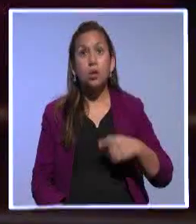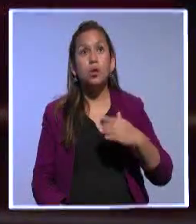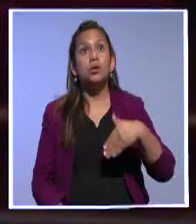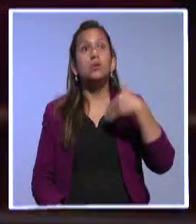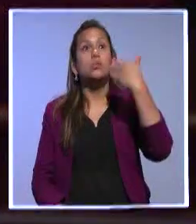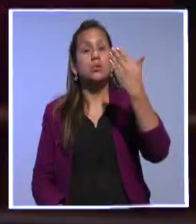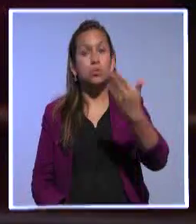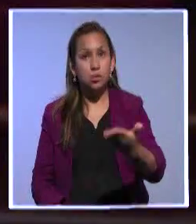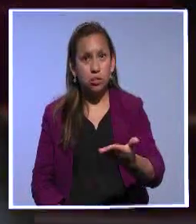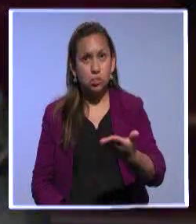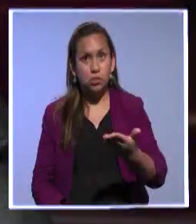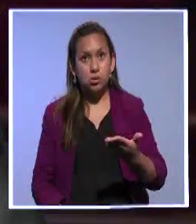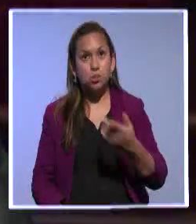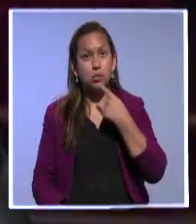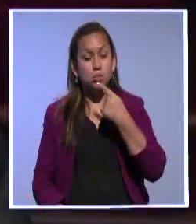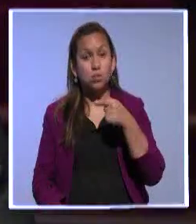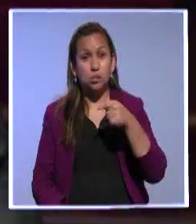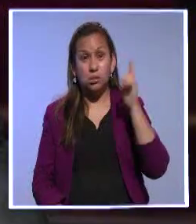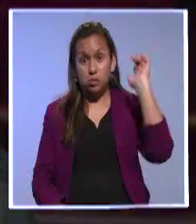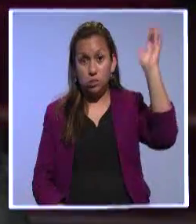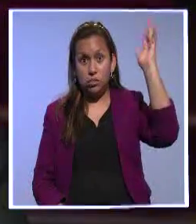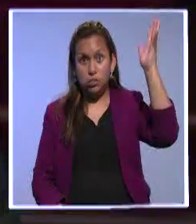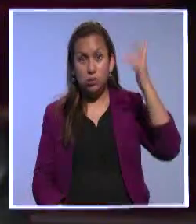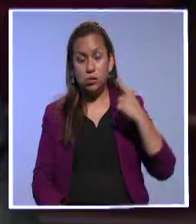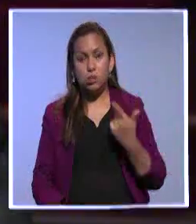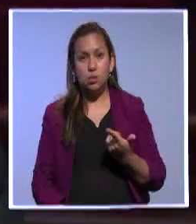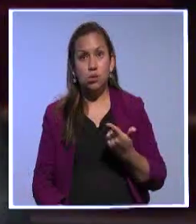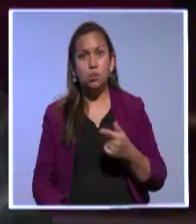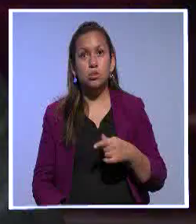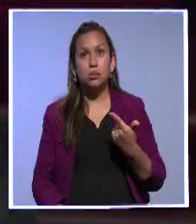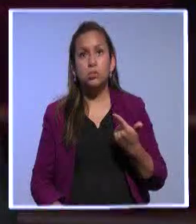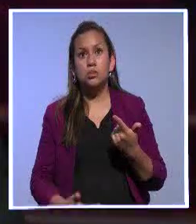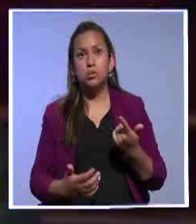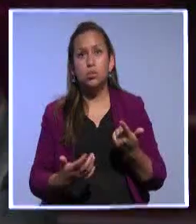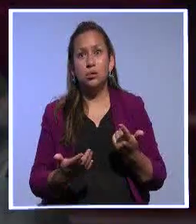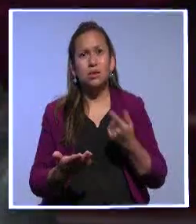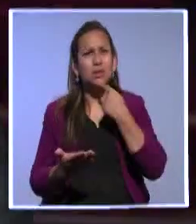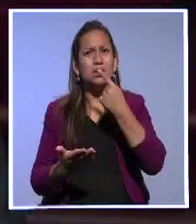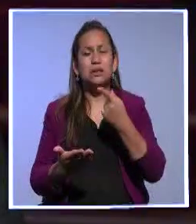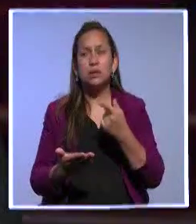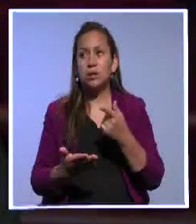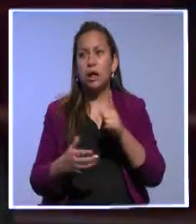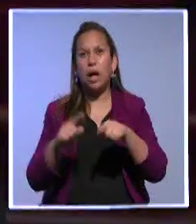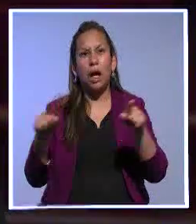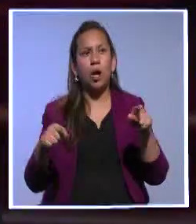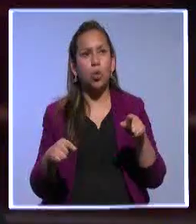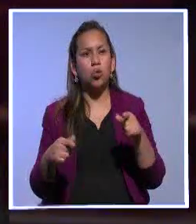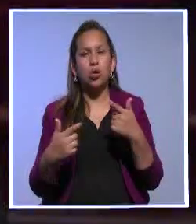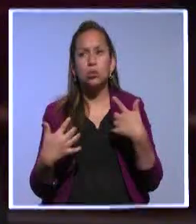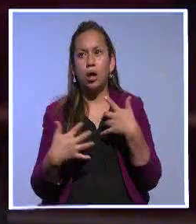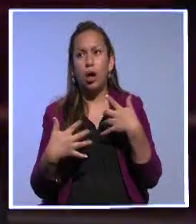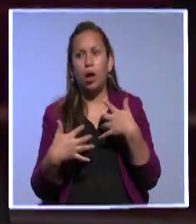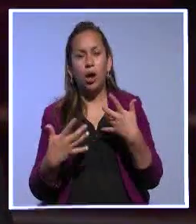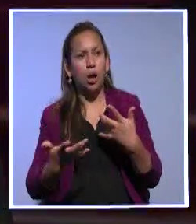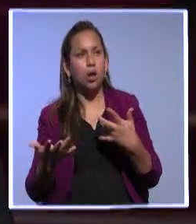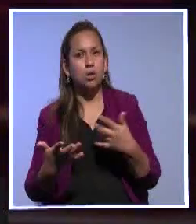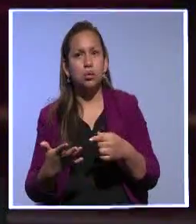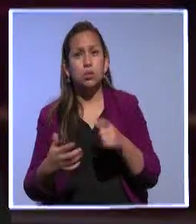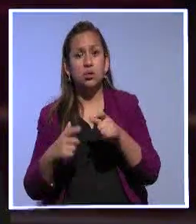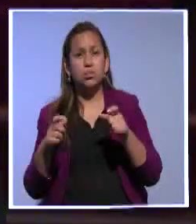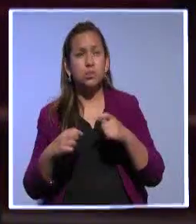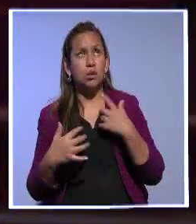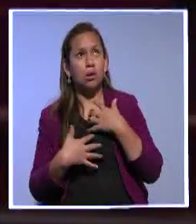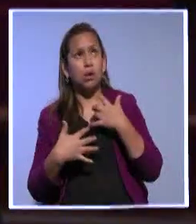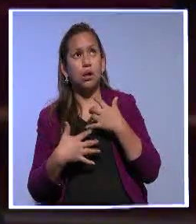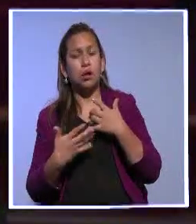escenario electoral, es que este discurso de miedo y de crisis, digamos de pánico, sea el que logre apoderarse de la gente. Nosotros,